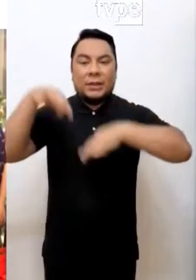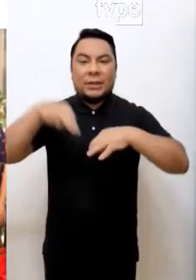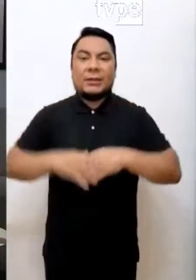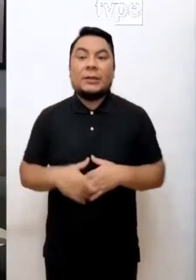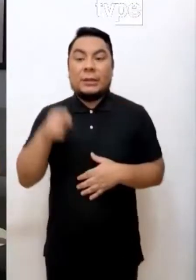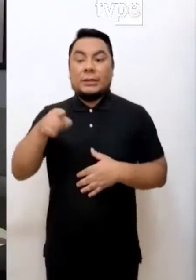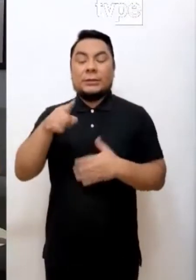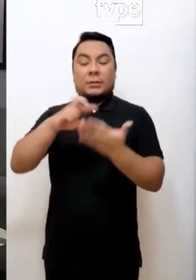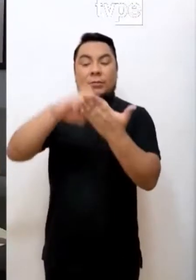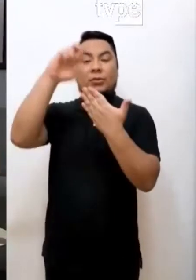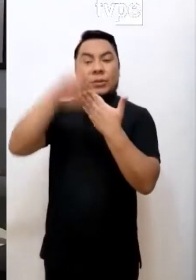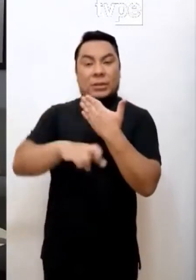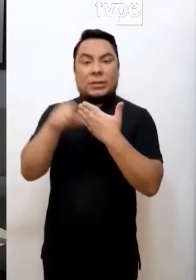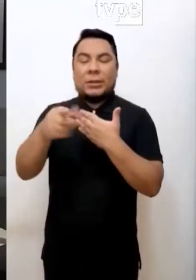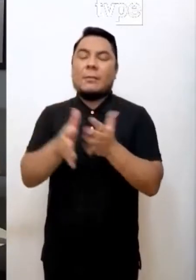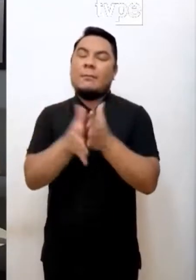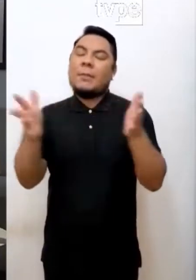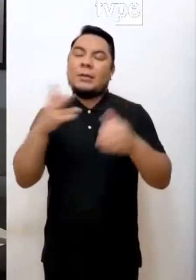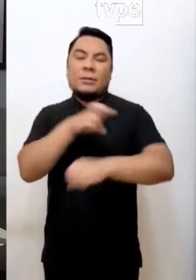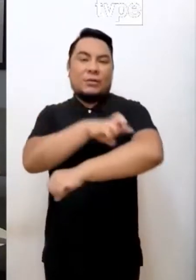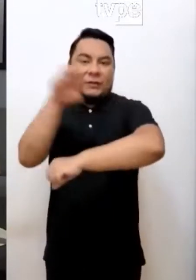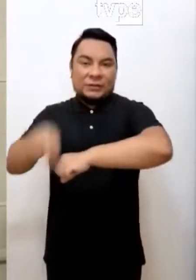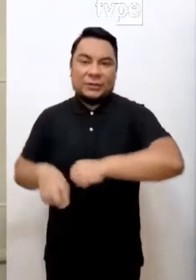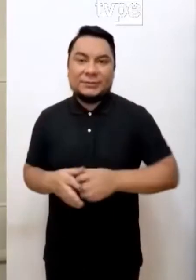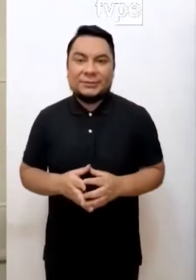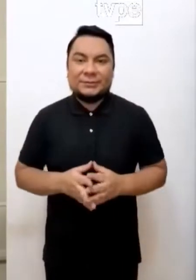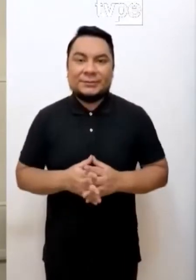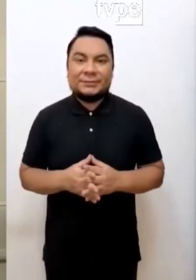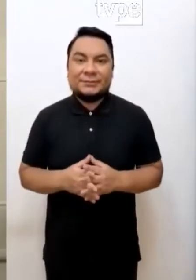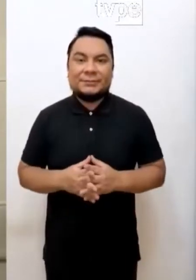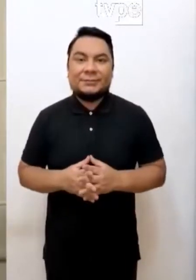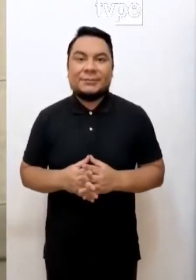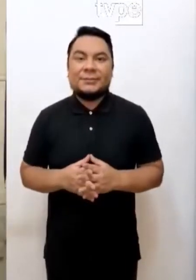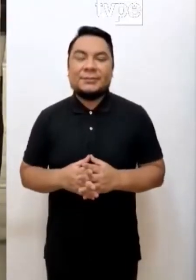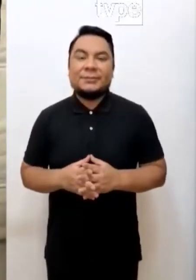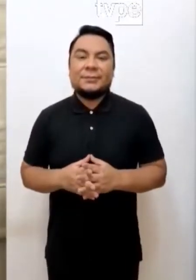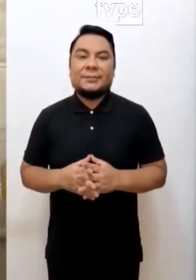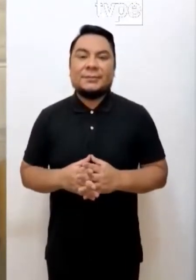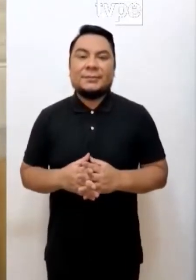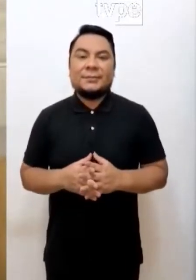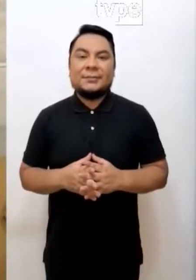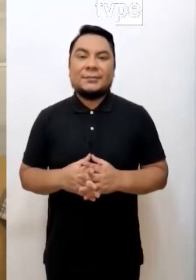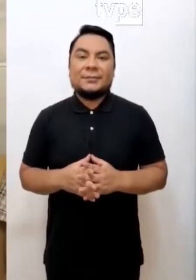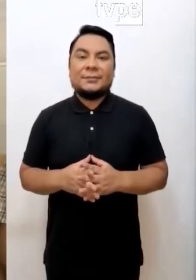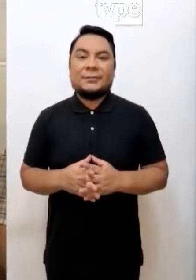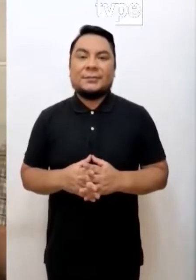Teatro. Ese proyecto es más profesional. Música